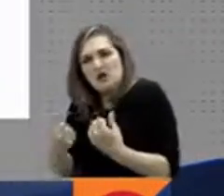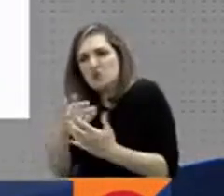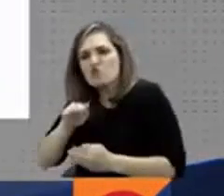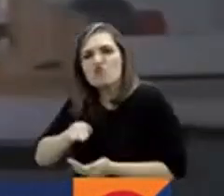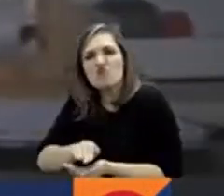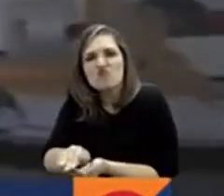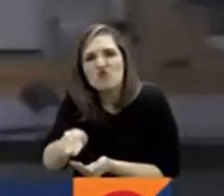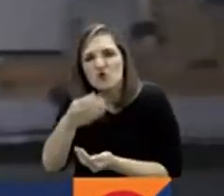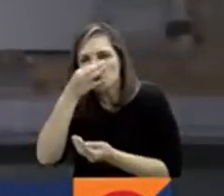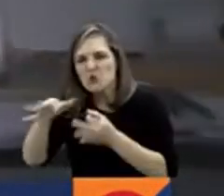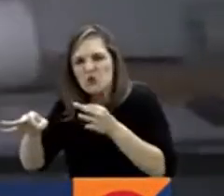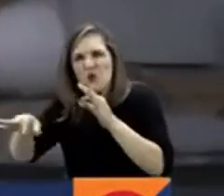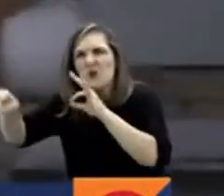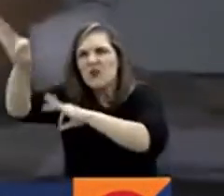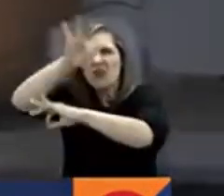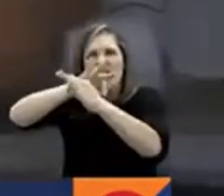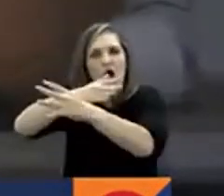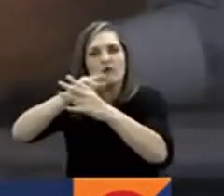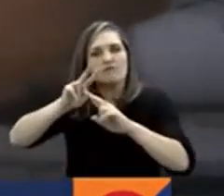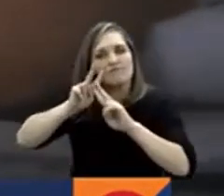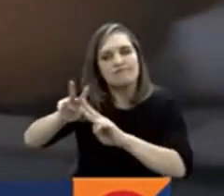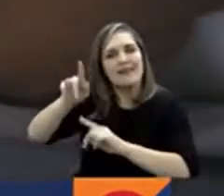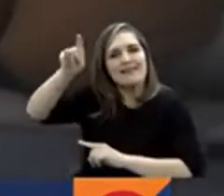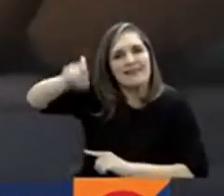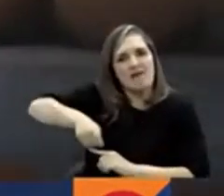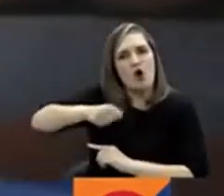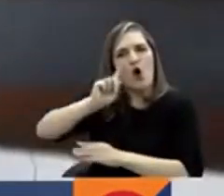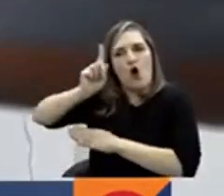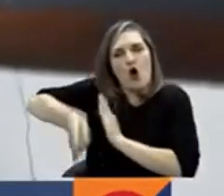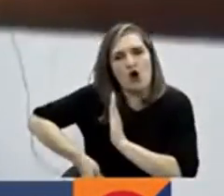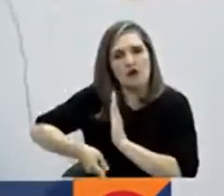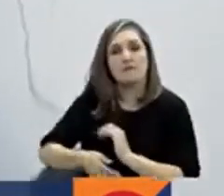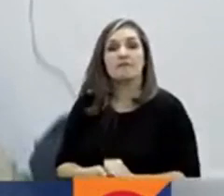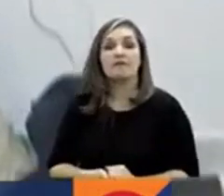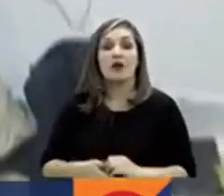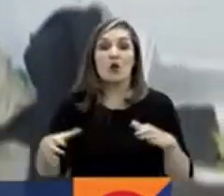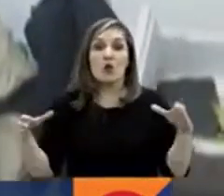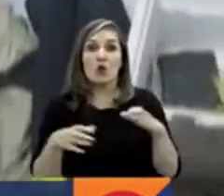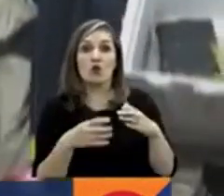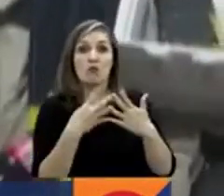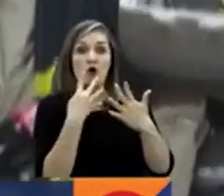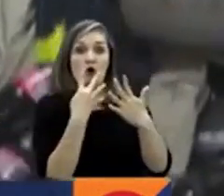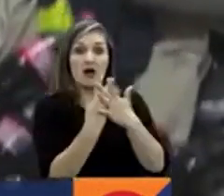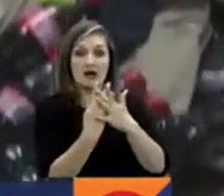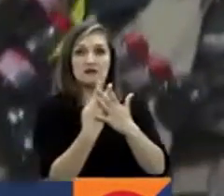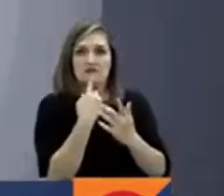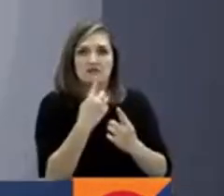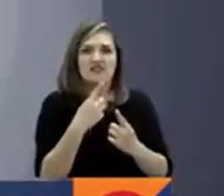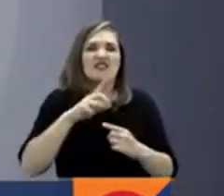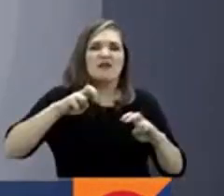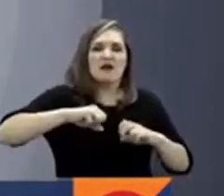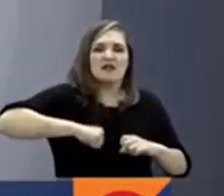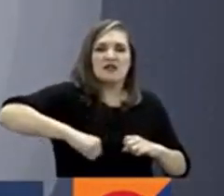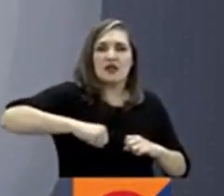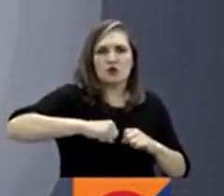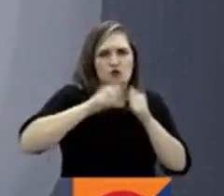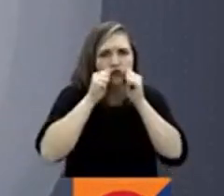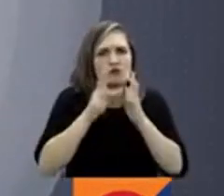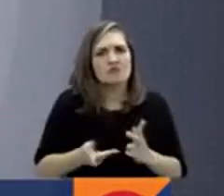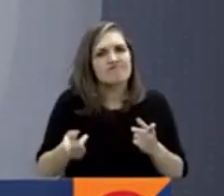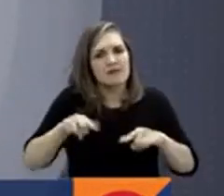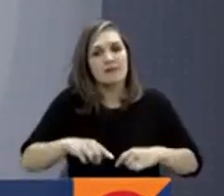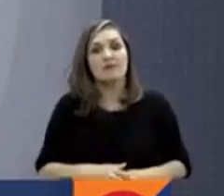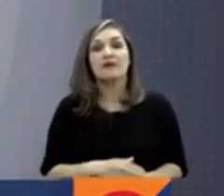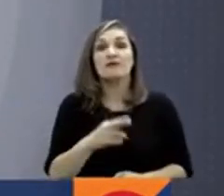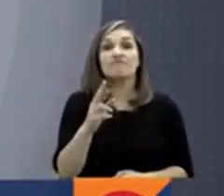roedores e insectos. La Fundación de Cárceles al Desnudo se pronunció nuevamente sobre la retirada de violación de derechos humanos. Es importante también